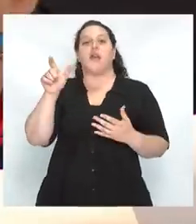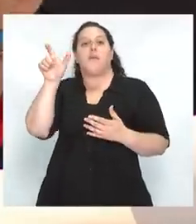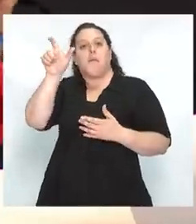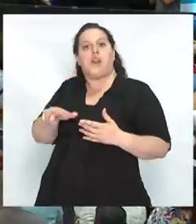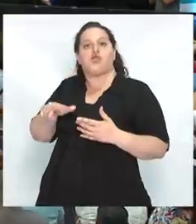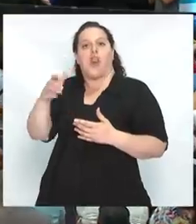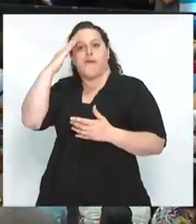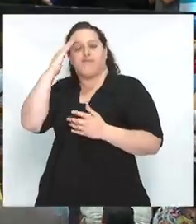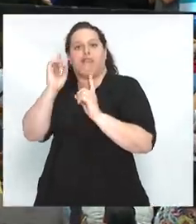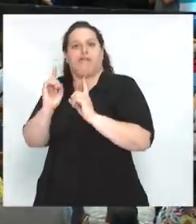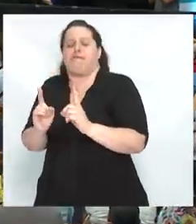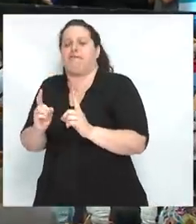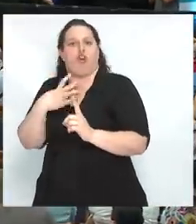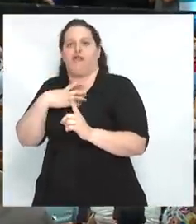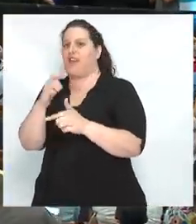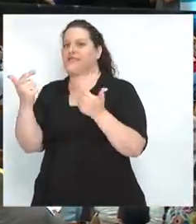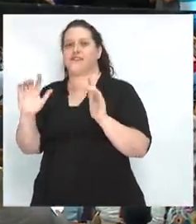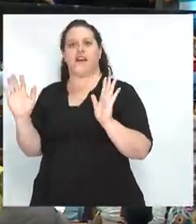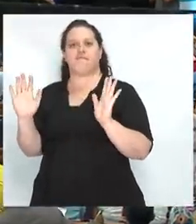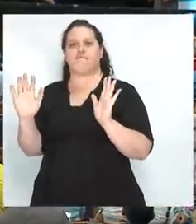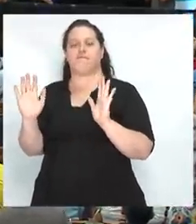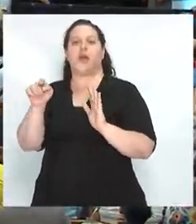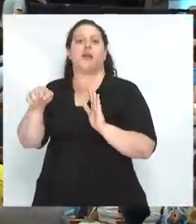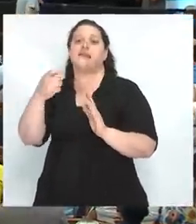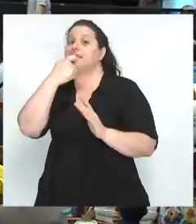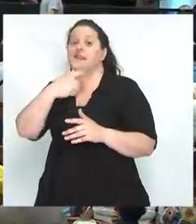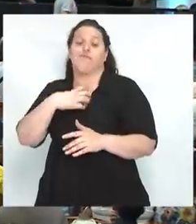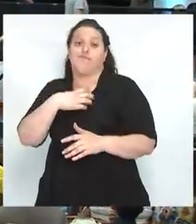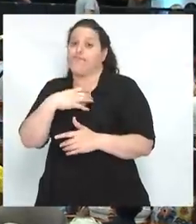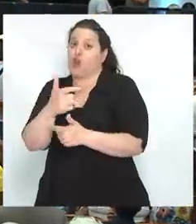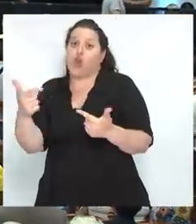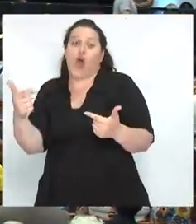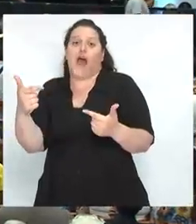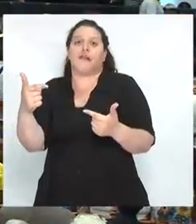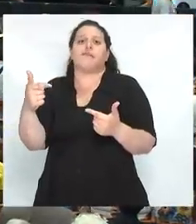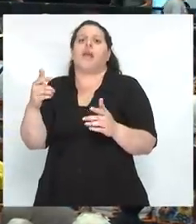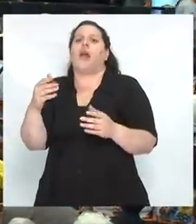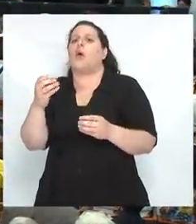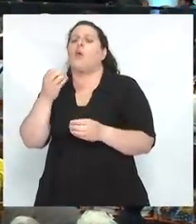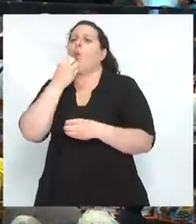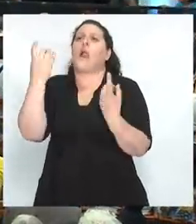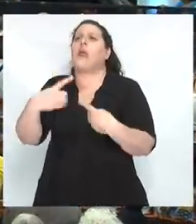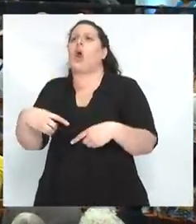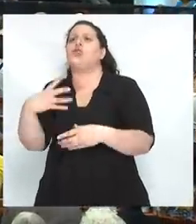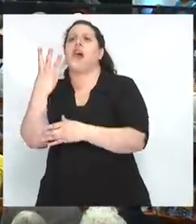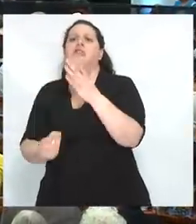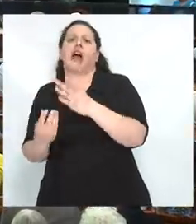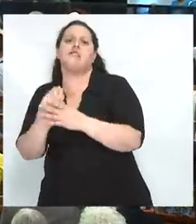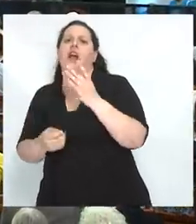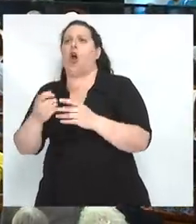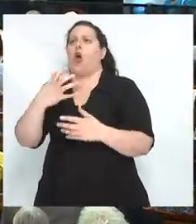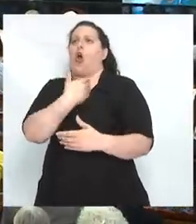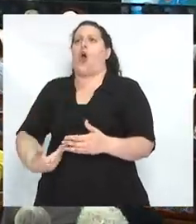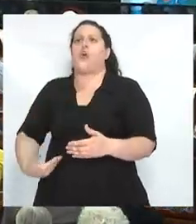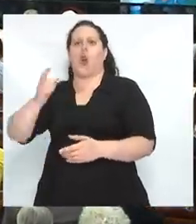conservadoras, no. Las personas que no confían en el ser humano van a terminar justificando gobiernos autoritarios, van